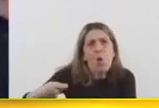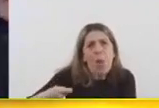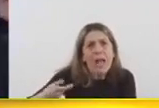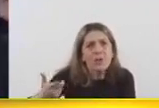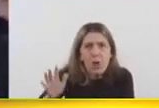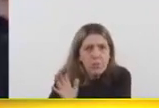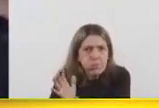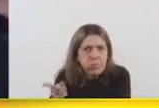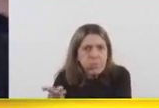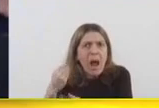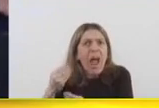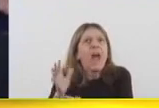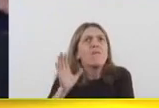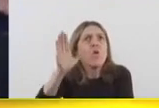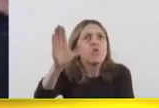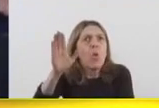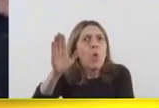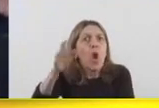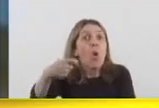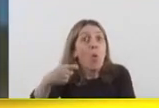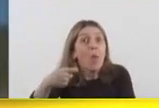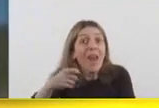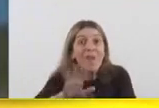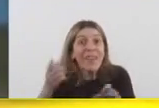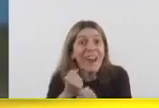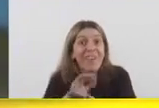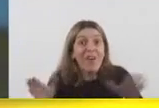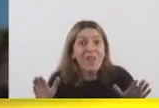digno y feliz en ese tiempo de la vida.